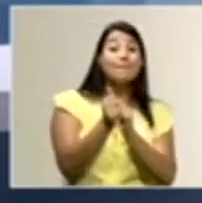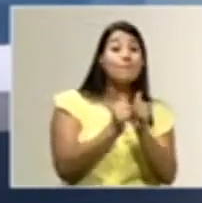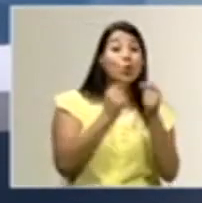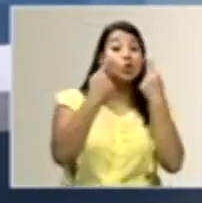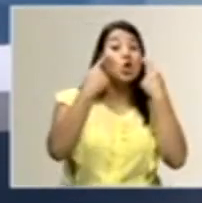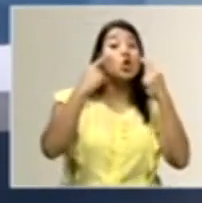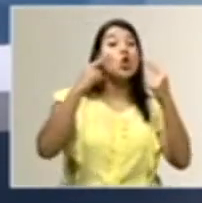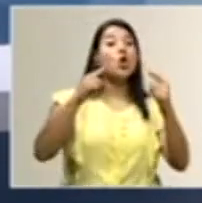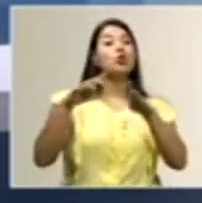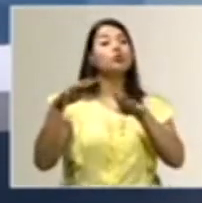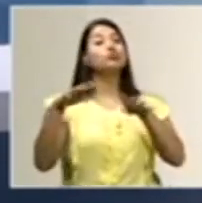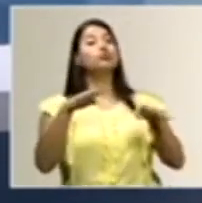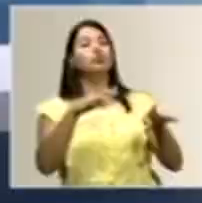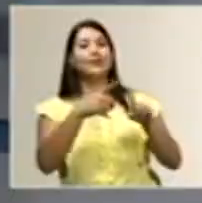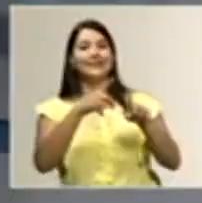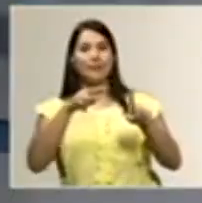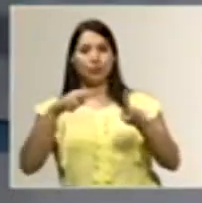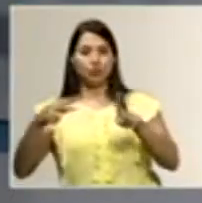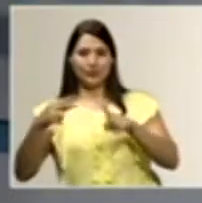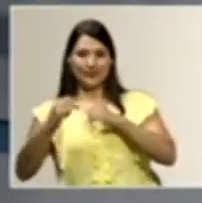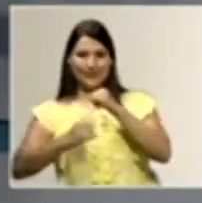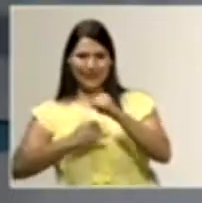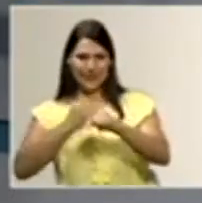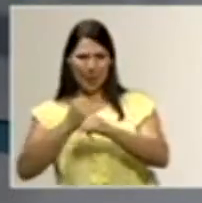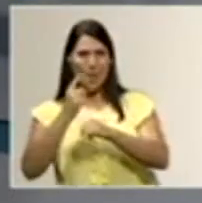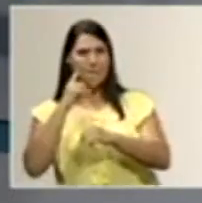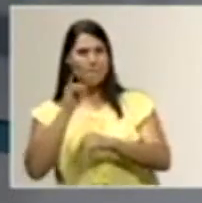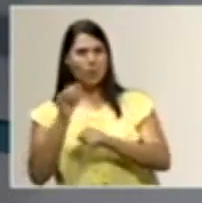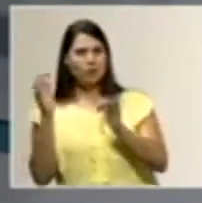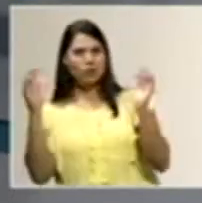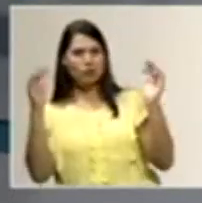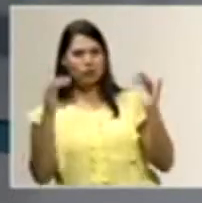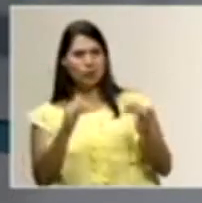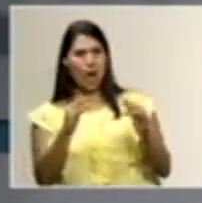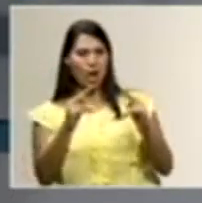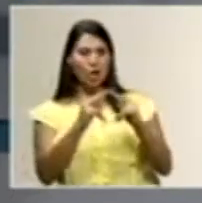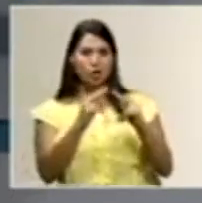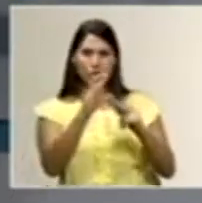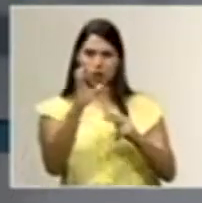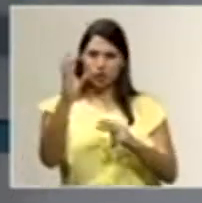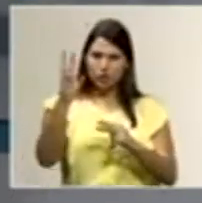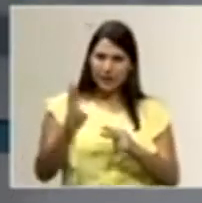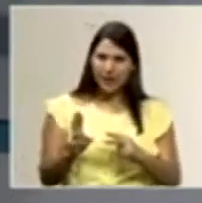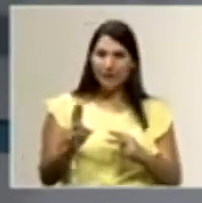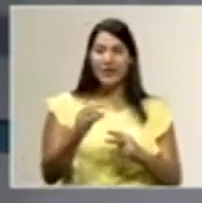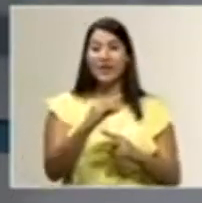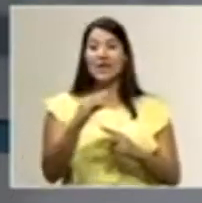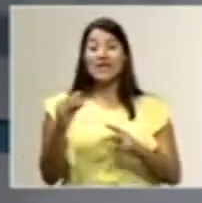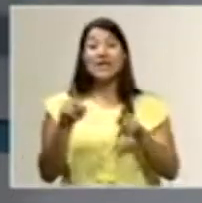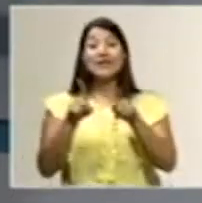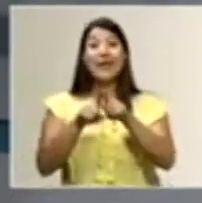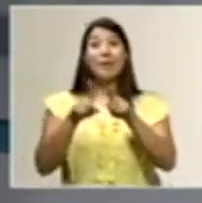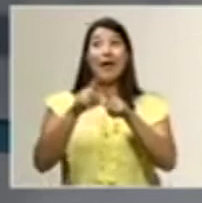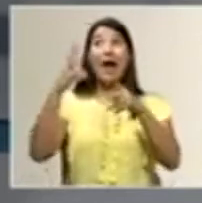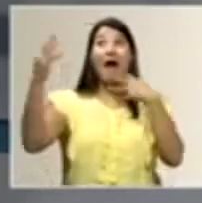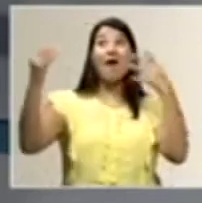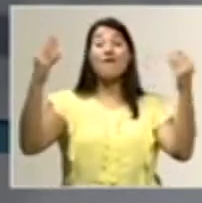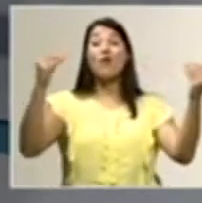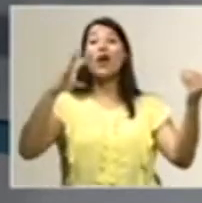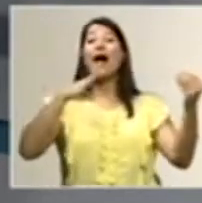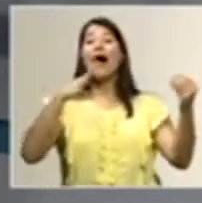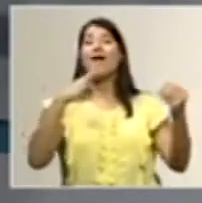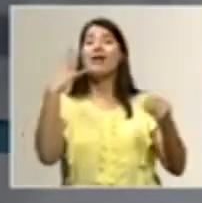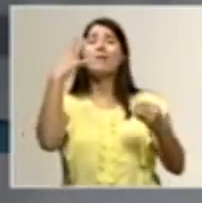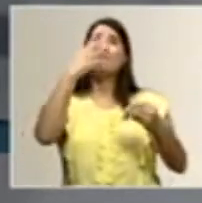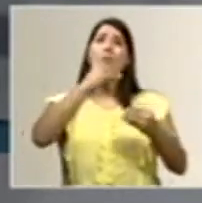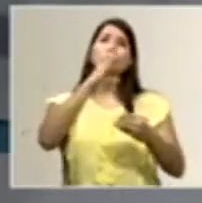internacional la gente quiera venir a Costa Rica, conocer Costa Rica, y también que se hable de la belleza, de soberanía a la